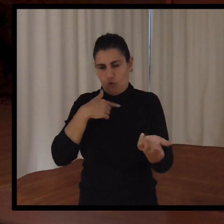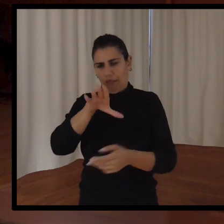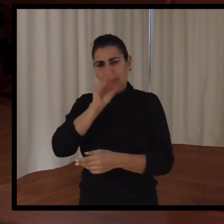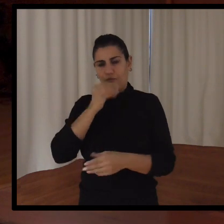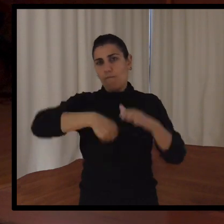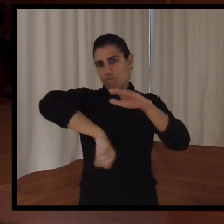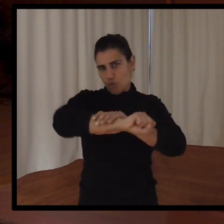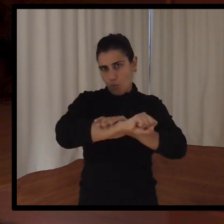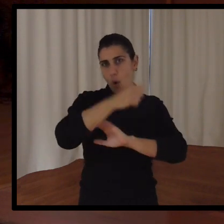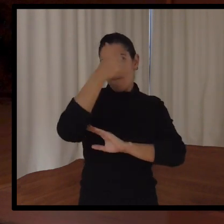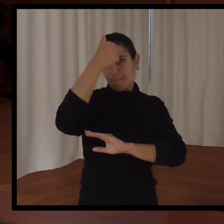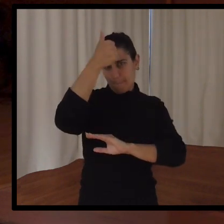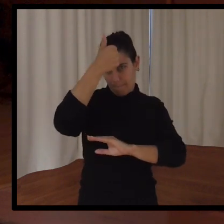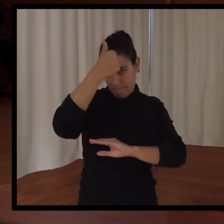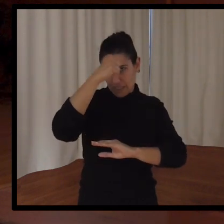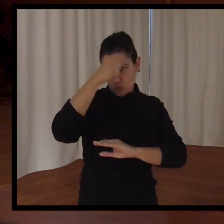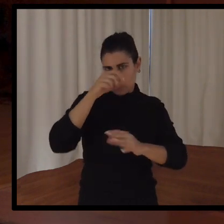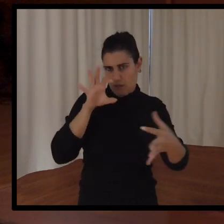fútbol es un deporte muy masculinizado,